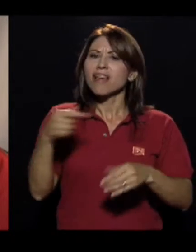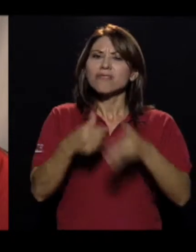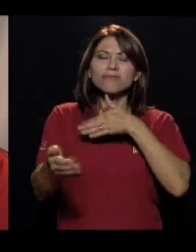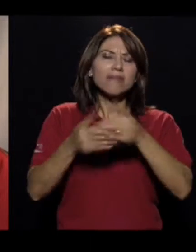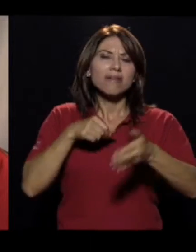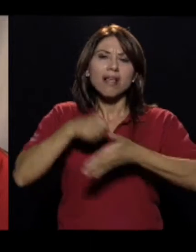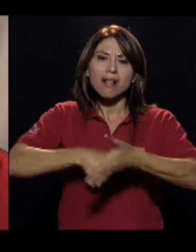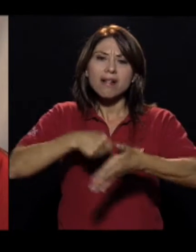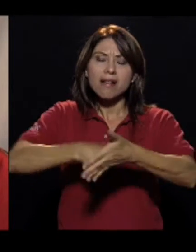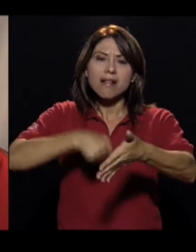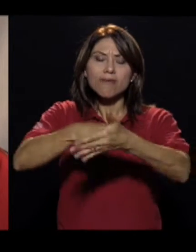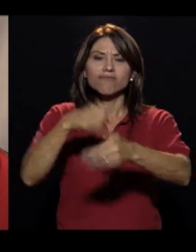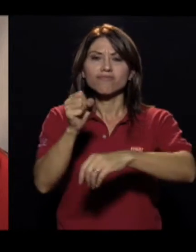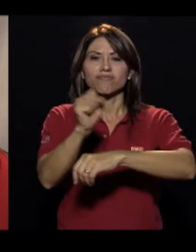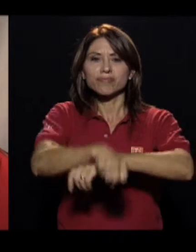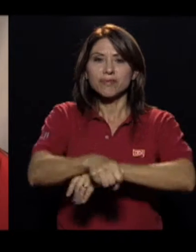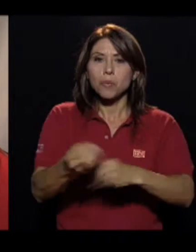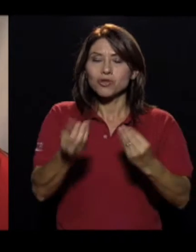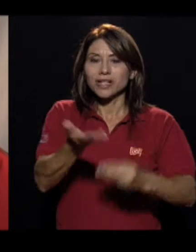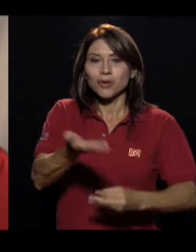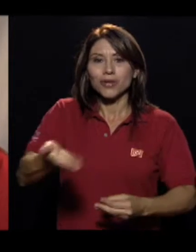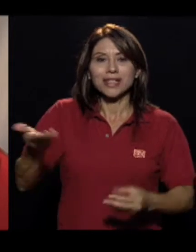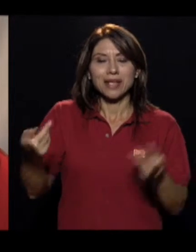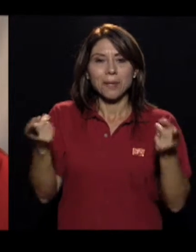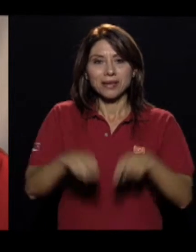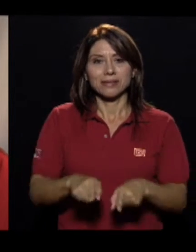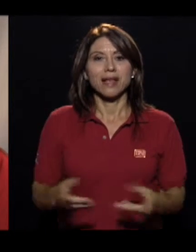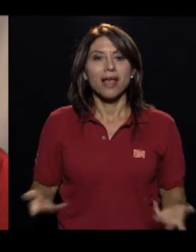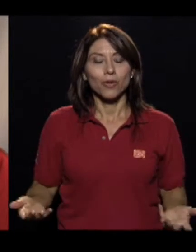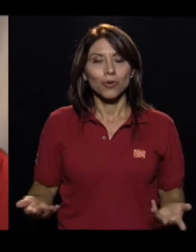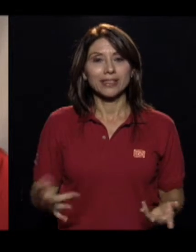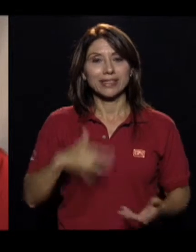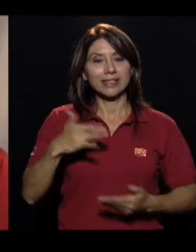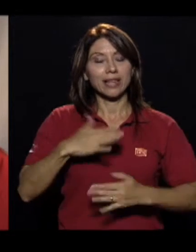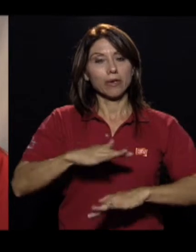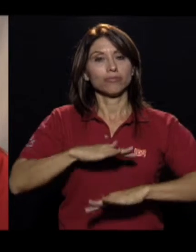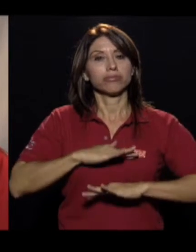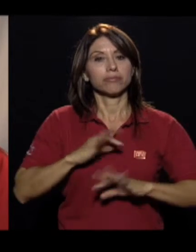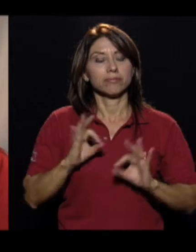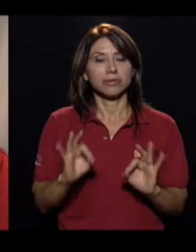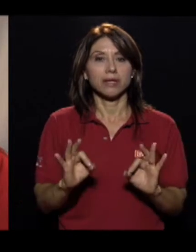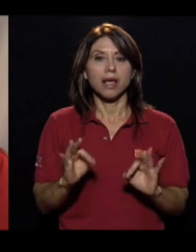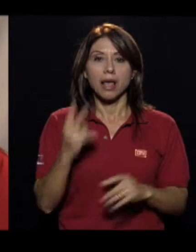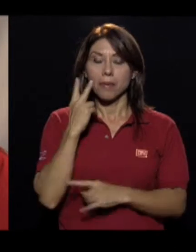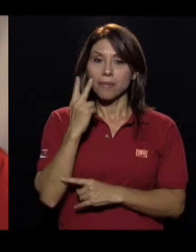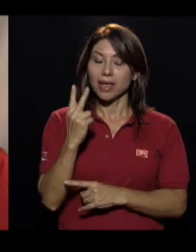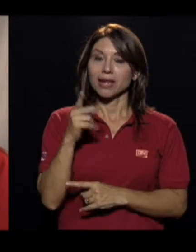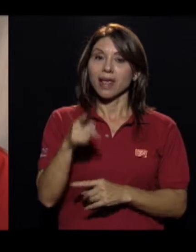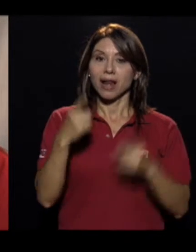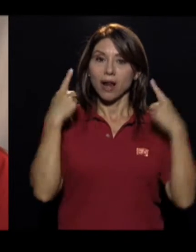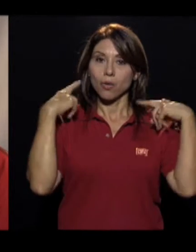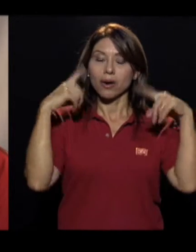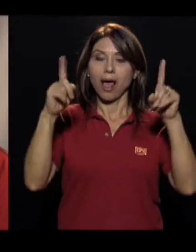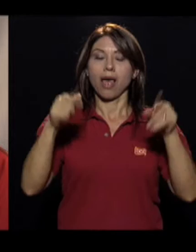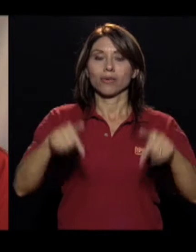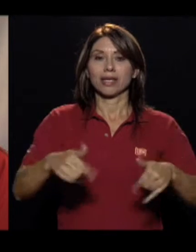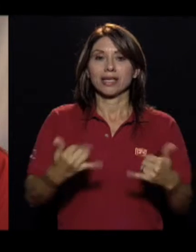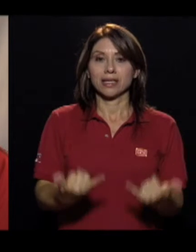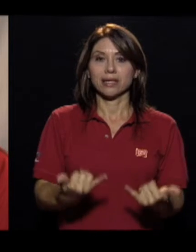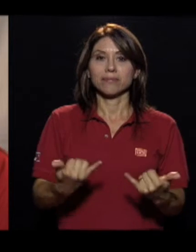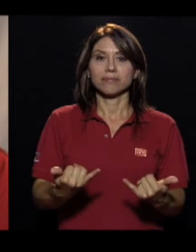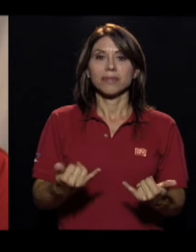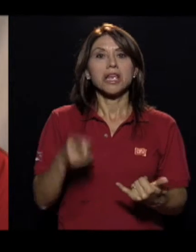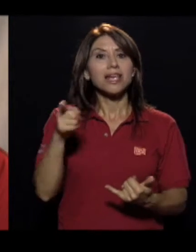¿verdad? Y luchar contra todo, muchas cosas que han pasado. Es gratificante ver lo que